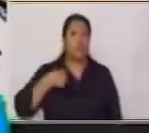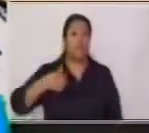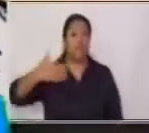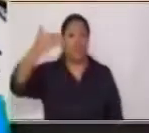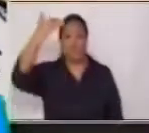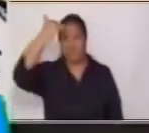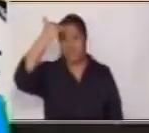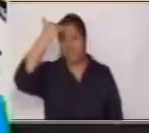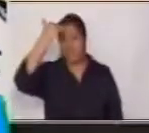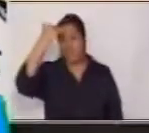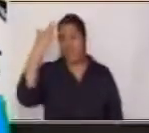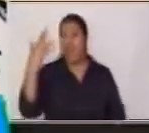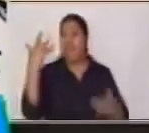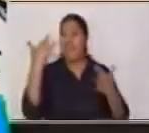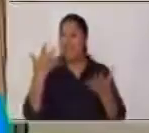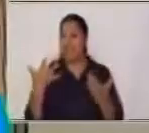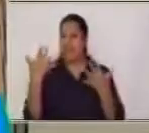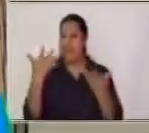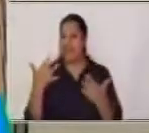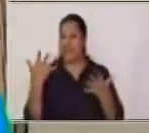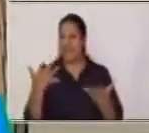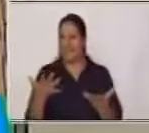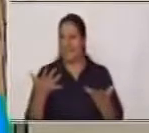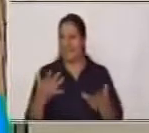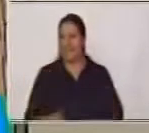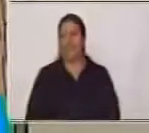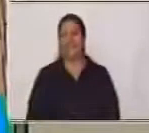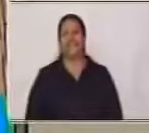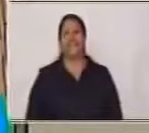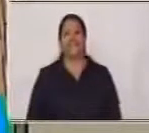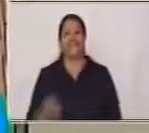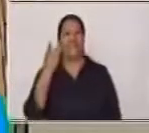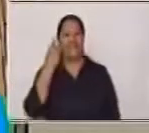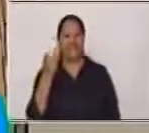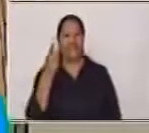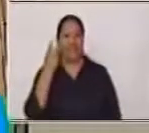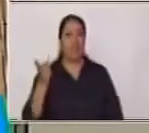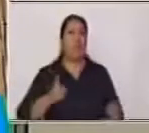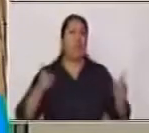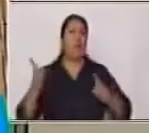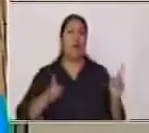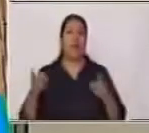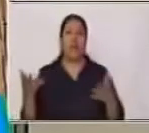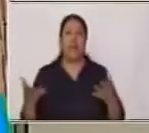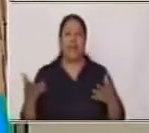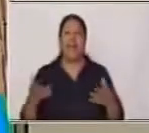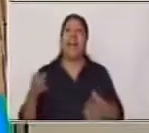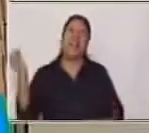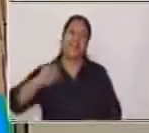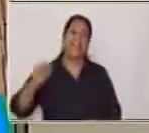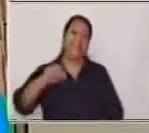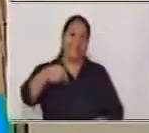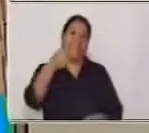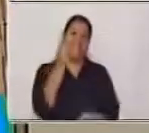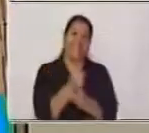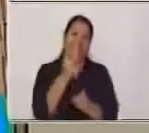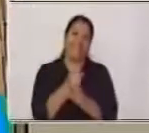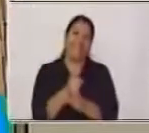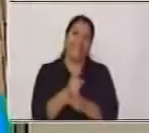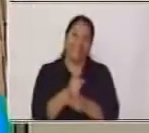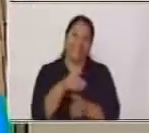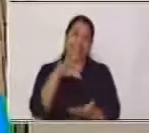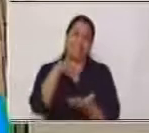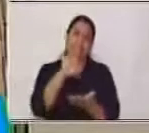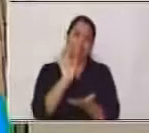adivine Espera Vamos a ver ¿Cuál será? ¿Cuál será? Si Muy bien Es la